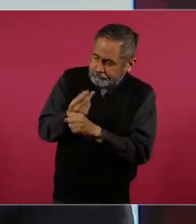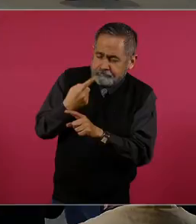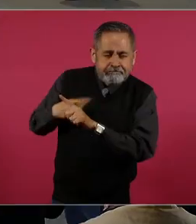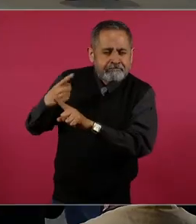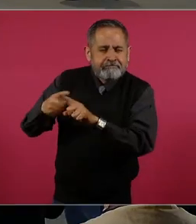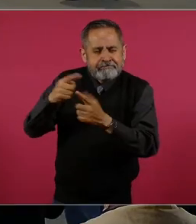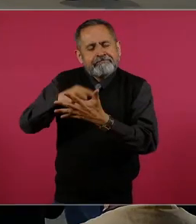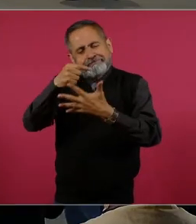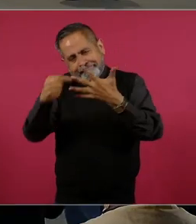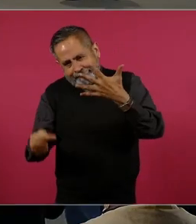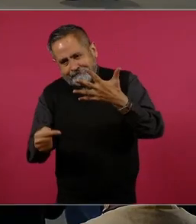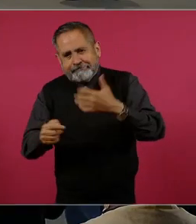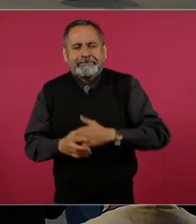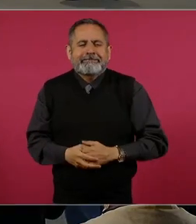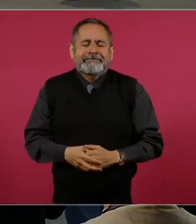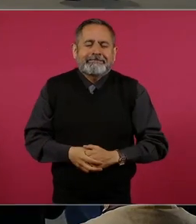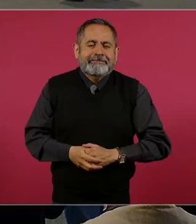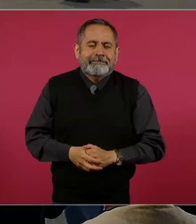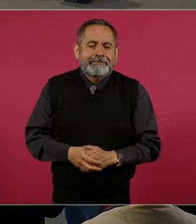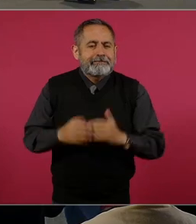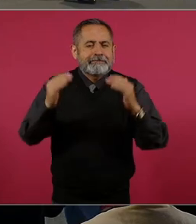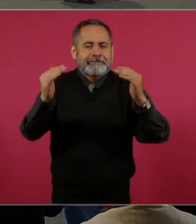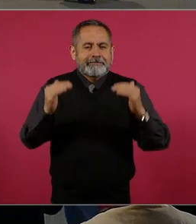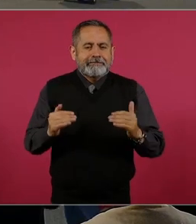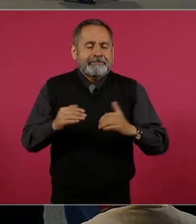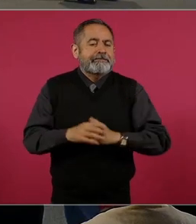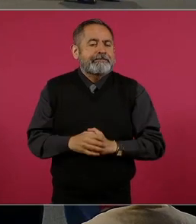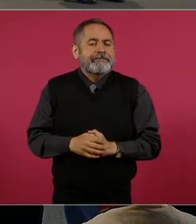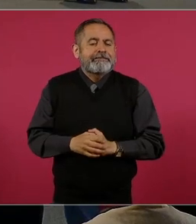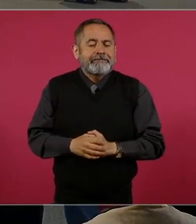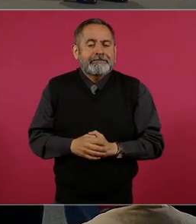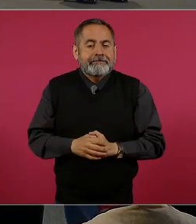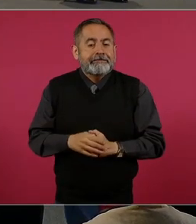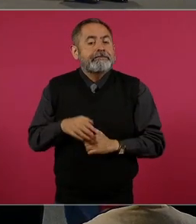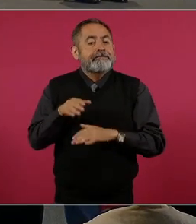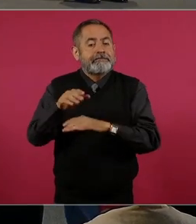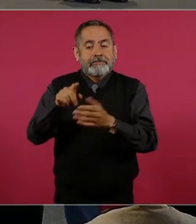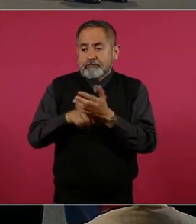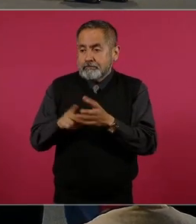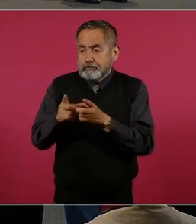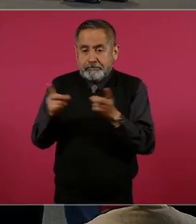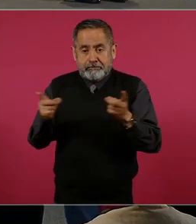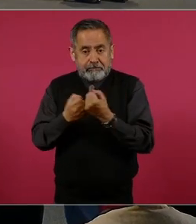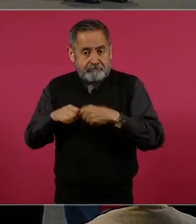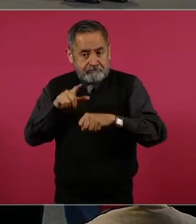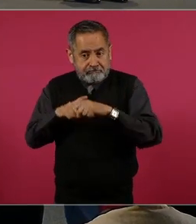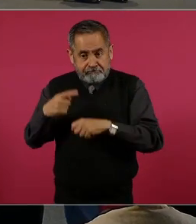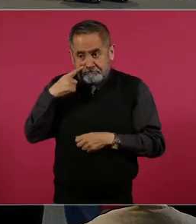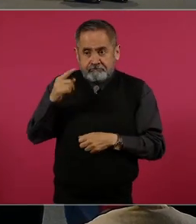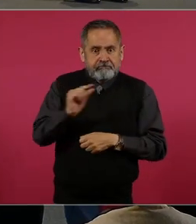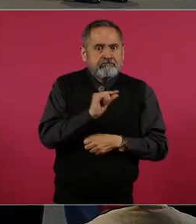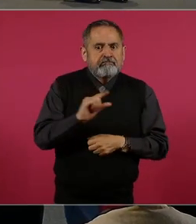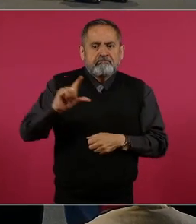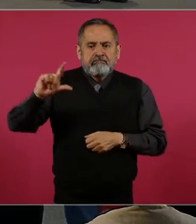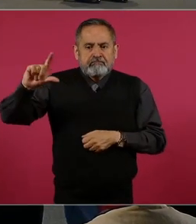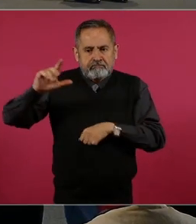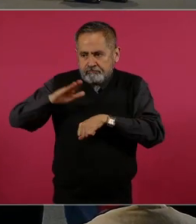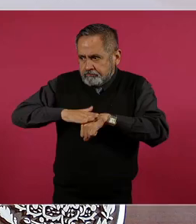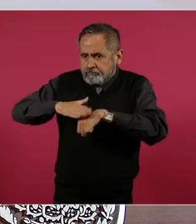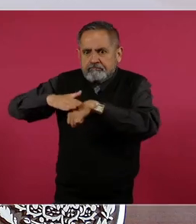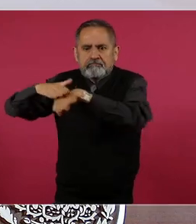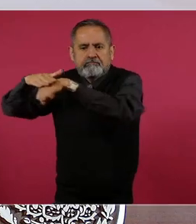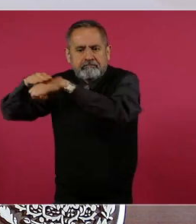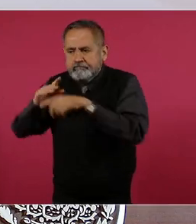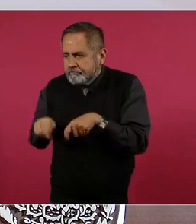otros proyectos. Si pasamos a la siguiente, en cuanto al desarrollo social podemos ver un incremento hacia